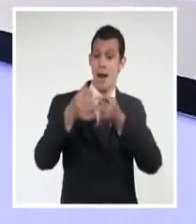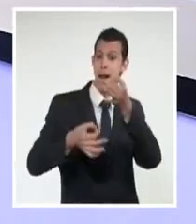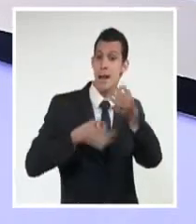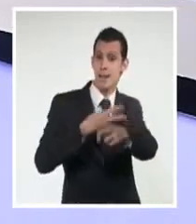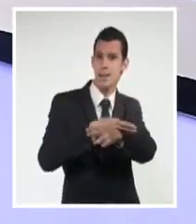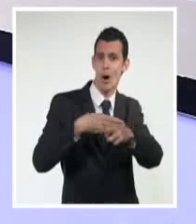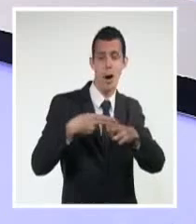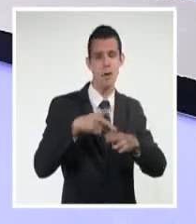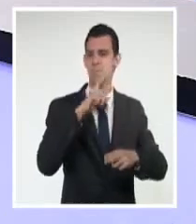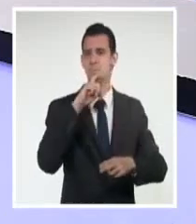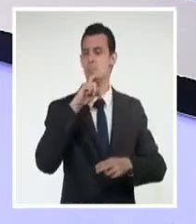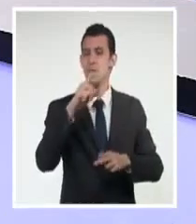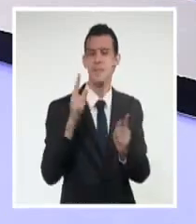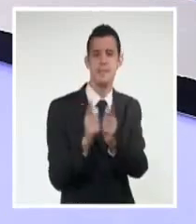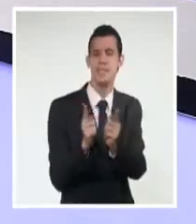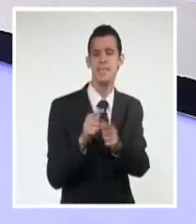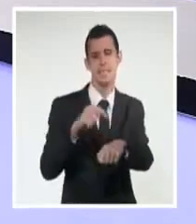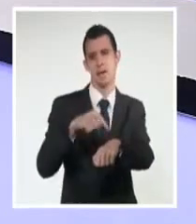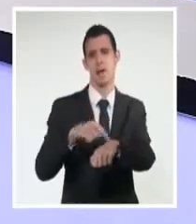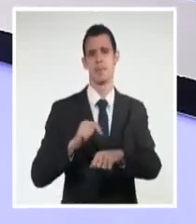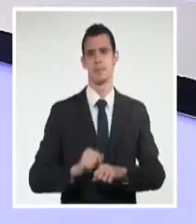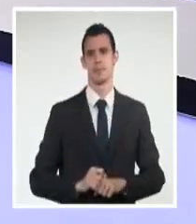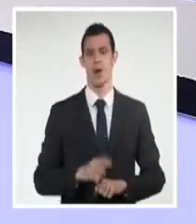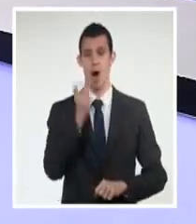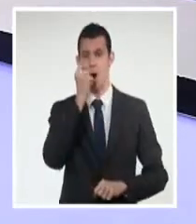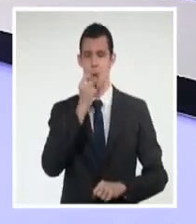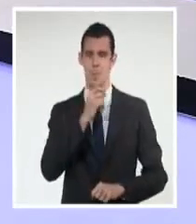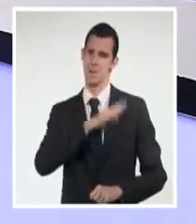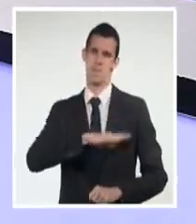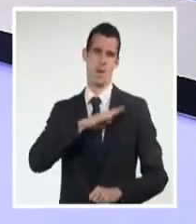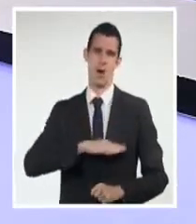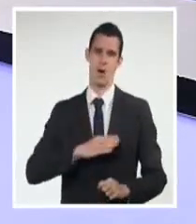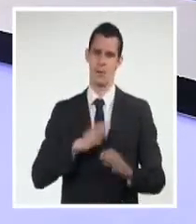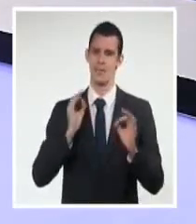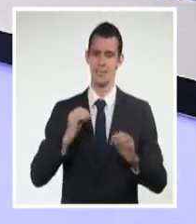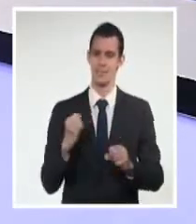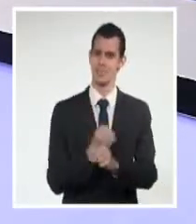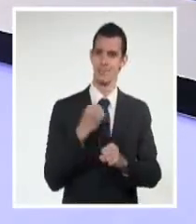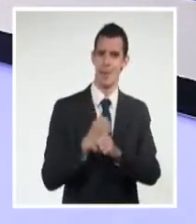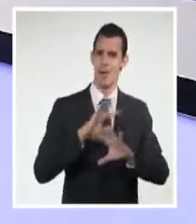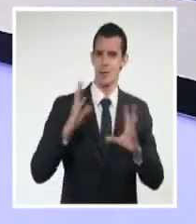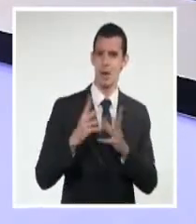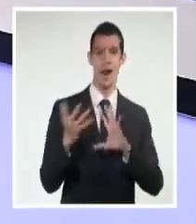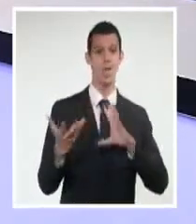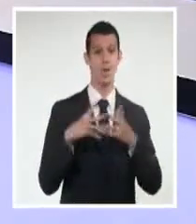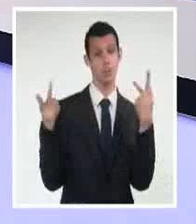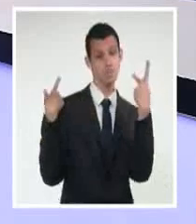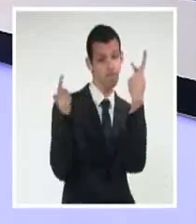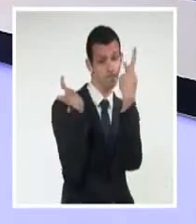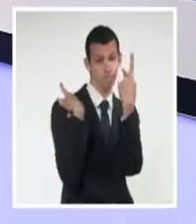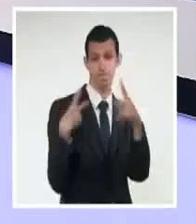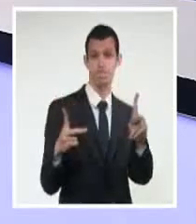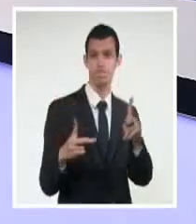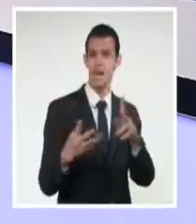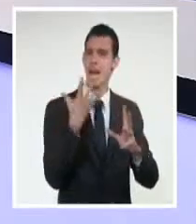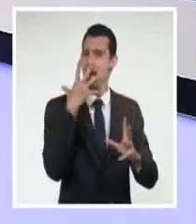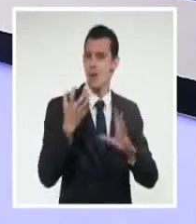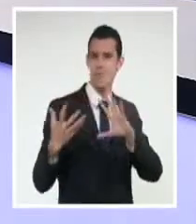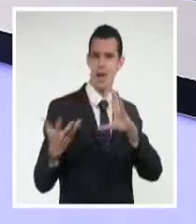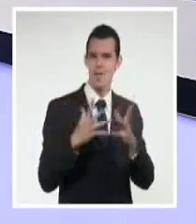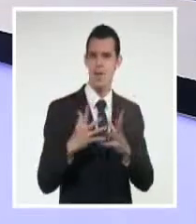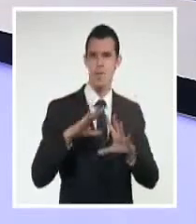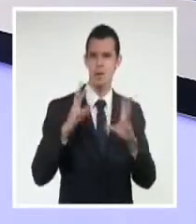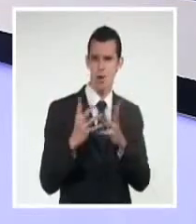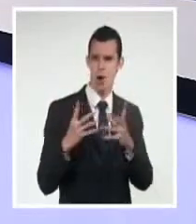disciplina, ejemplo de modestia, rigor, excelente dominio de la técnica, buen gusto y